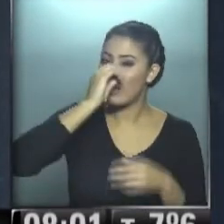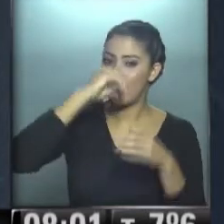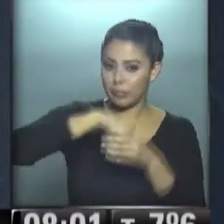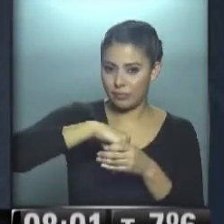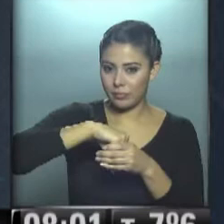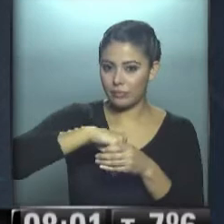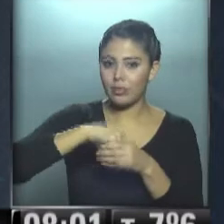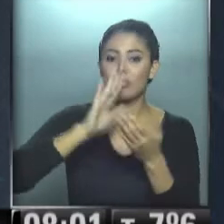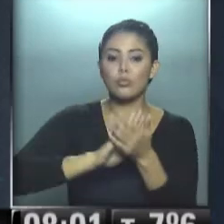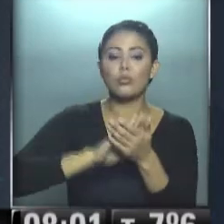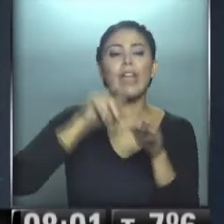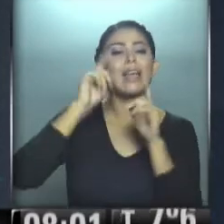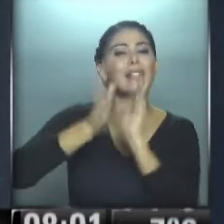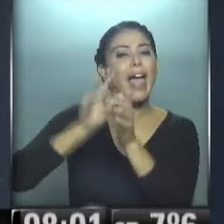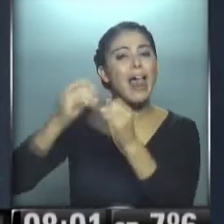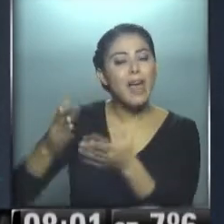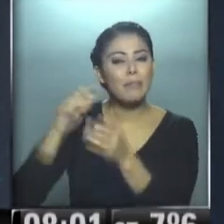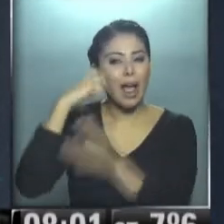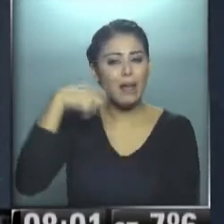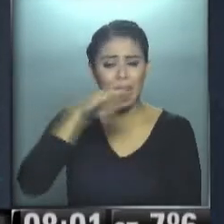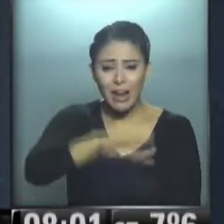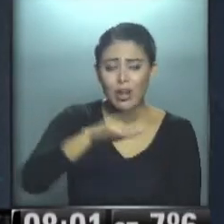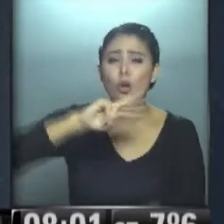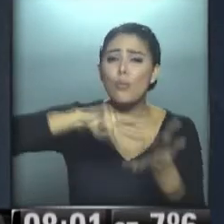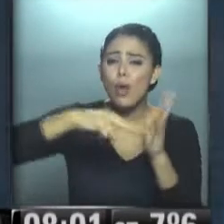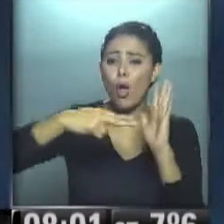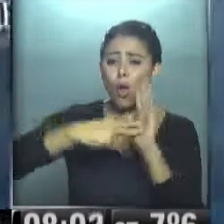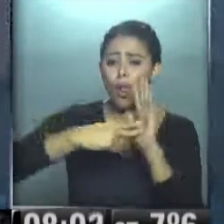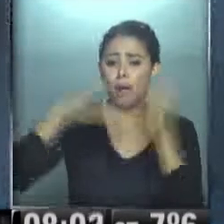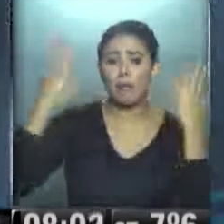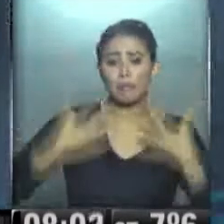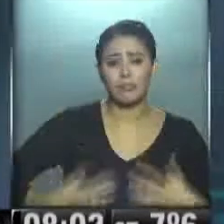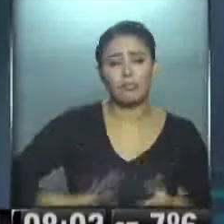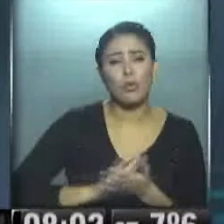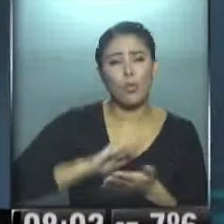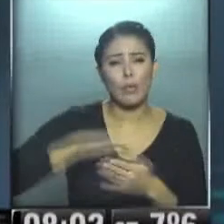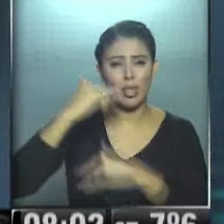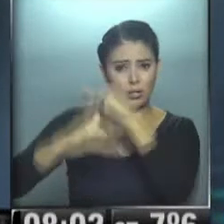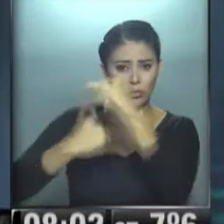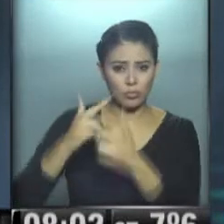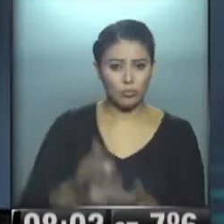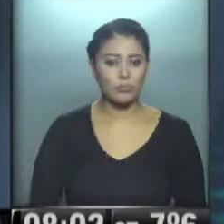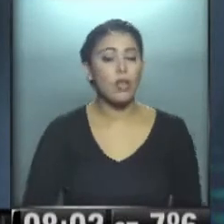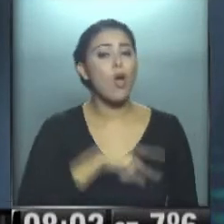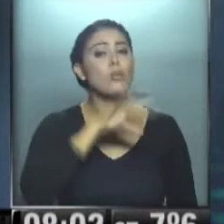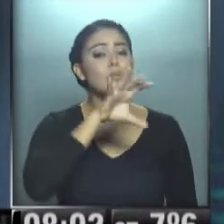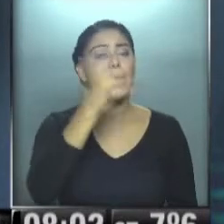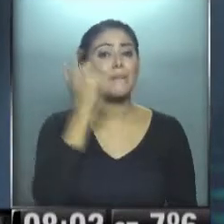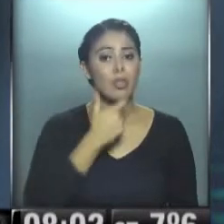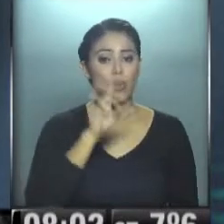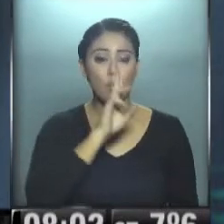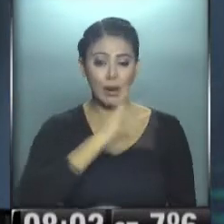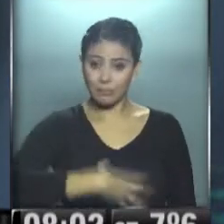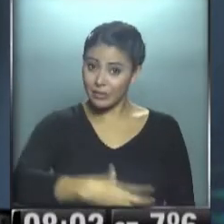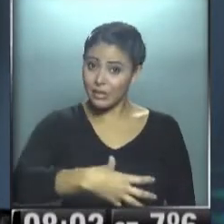la equinoterapia, a un niño con trastorno generalizado de desarrollo. Estamos en Mendoza, una embarazada que había